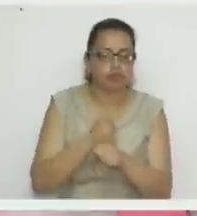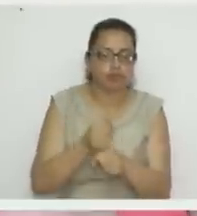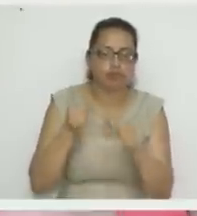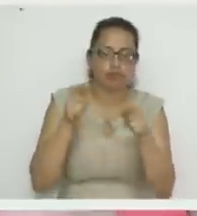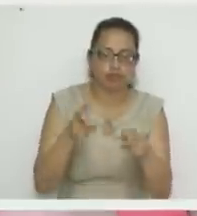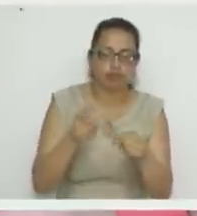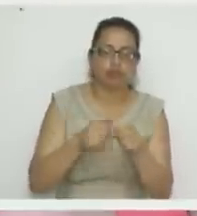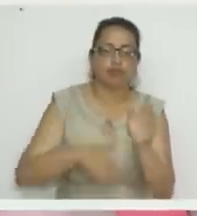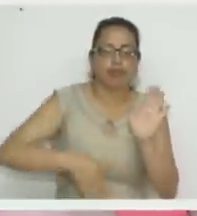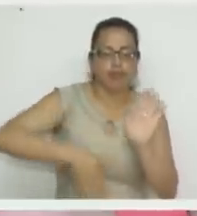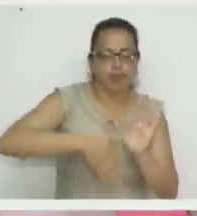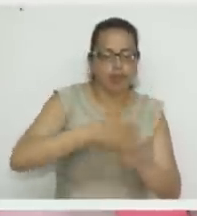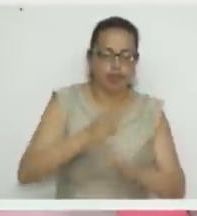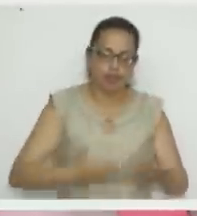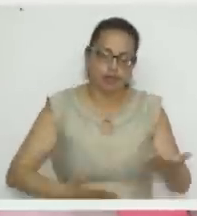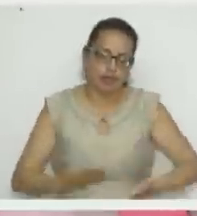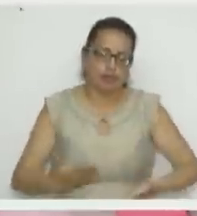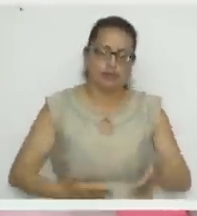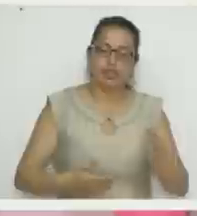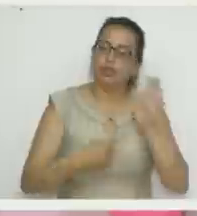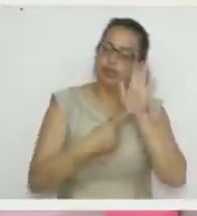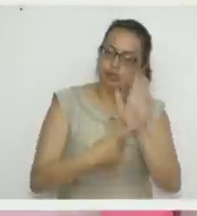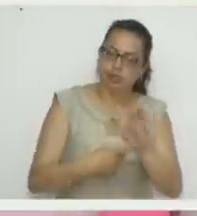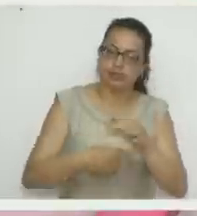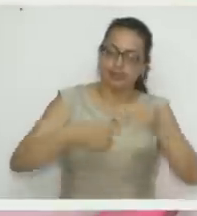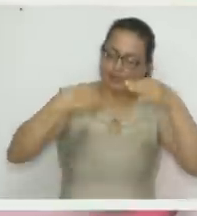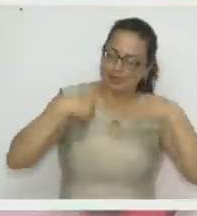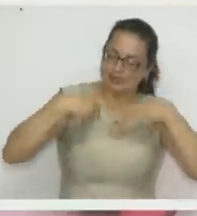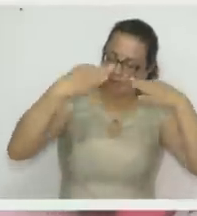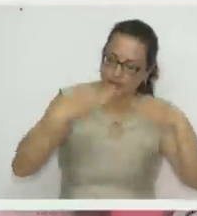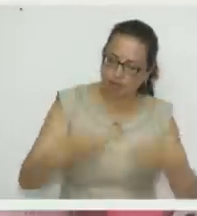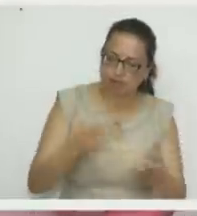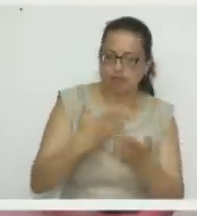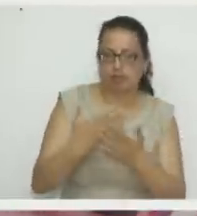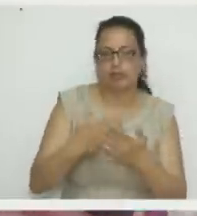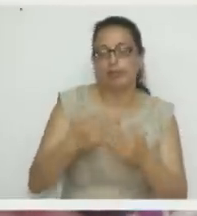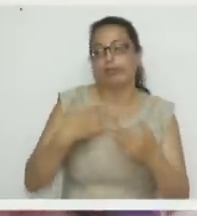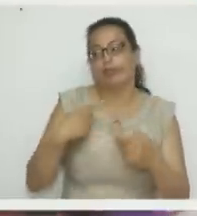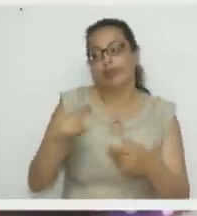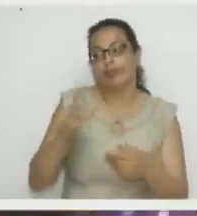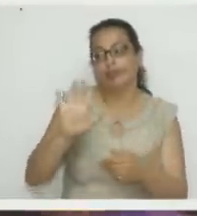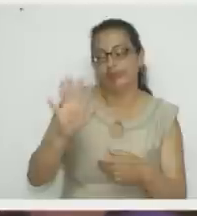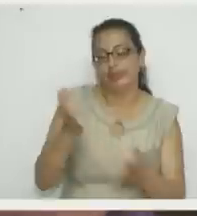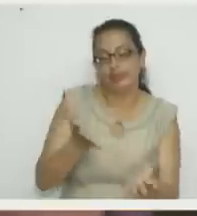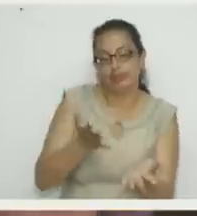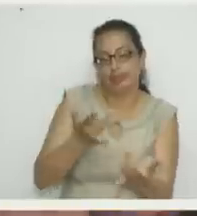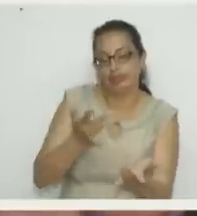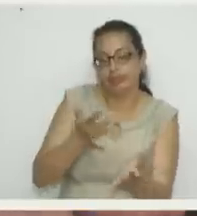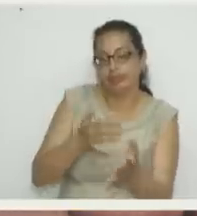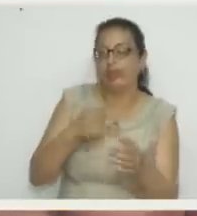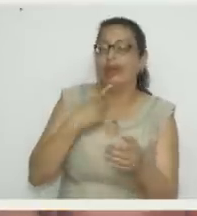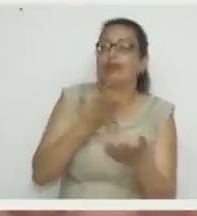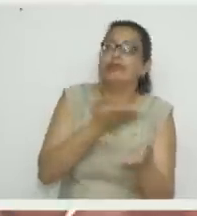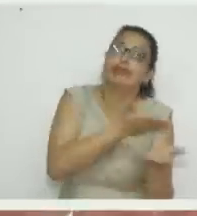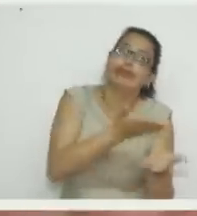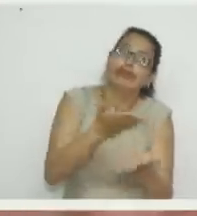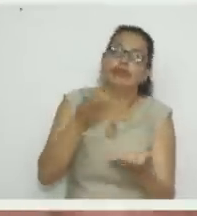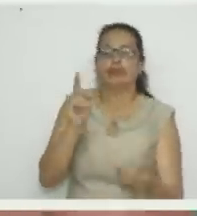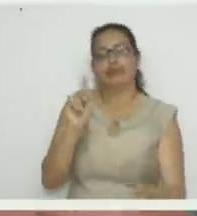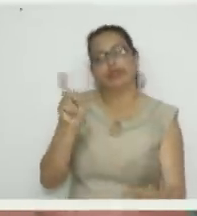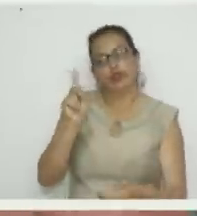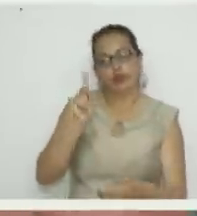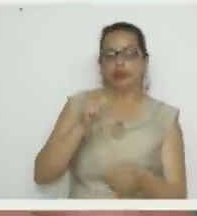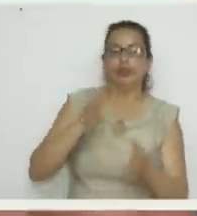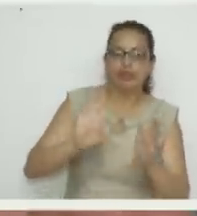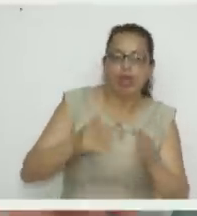siempre, van a las misceláneas, llévelos y verá que seguro se los compran. Pero si nos quedamos esperando ahí que nos digan, venga, lo compramos,